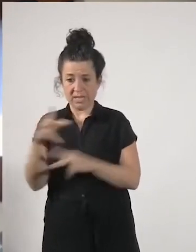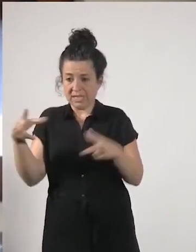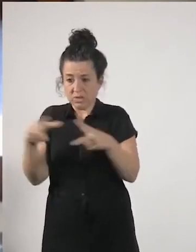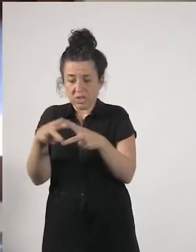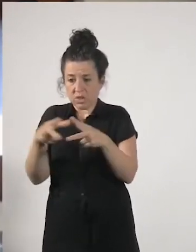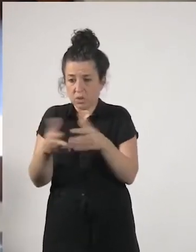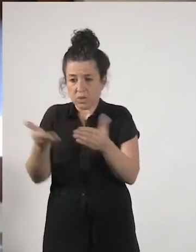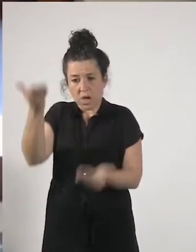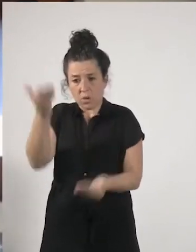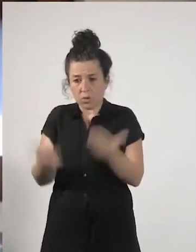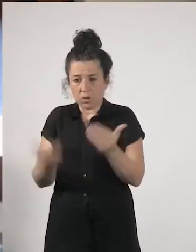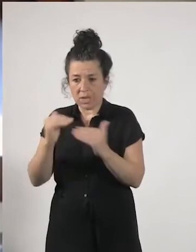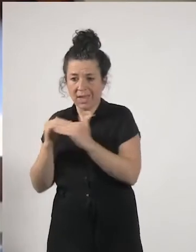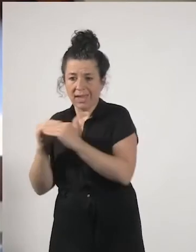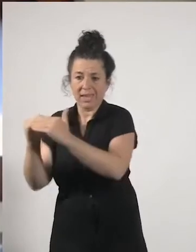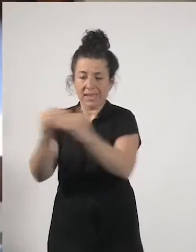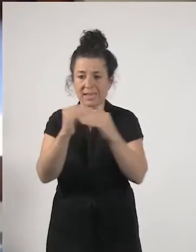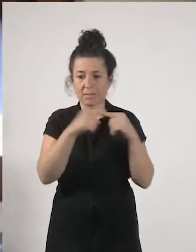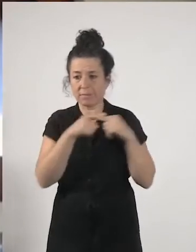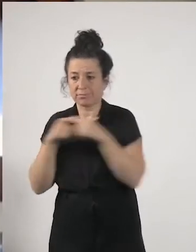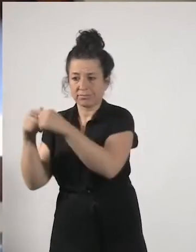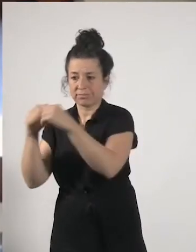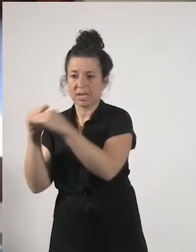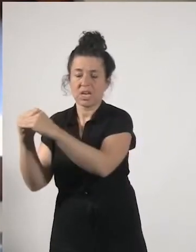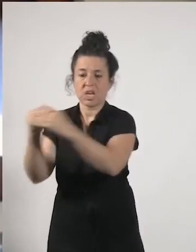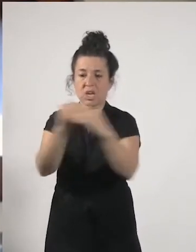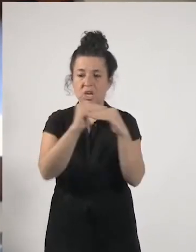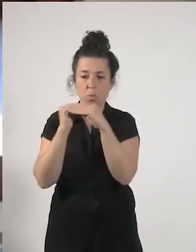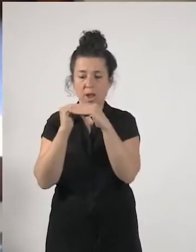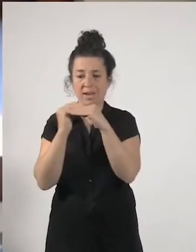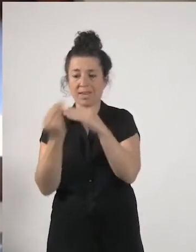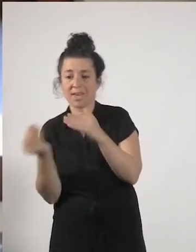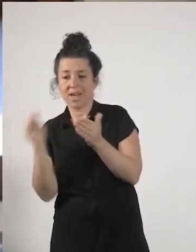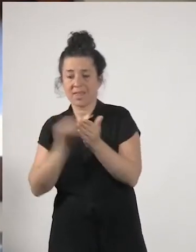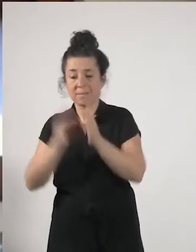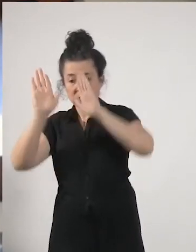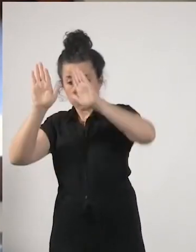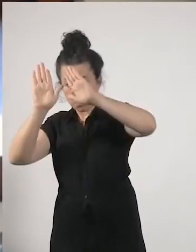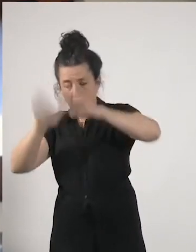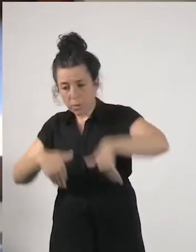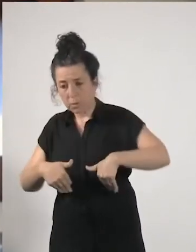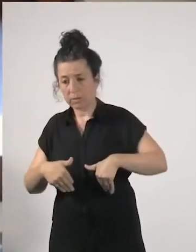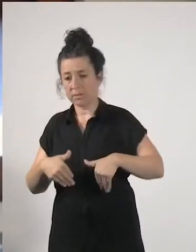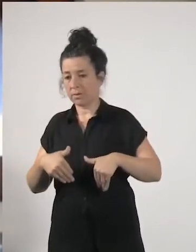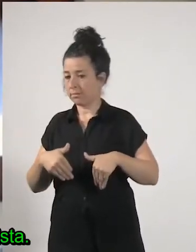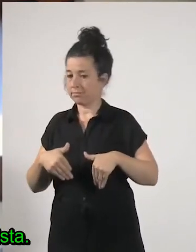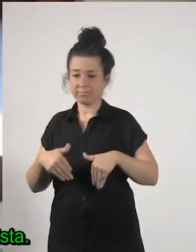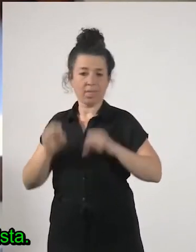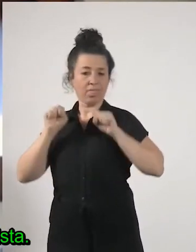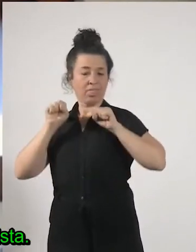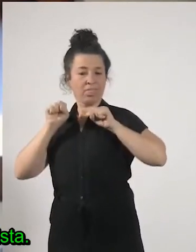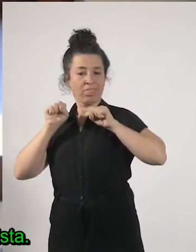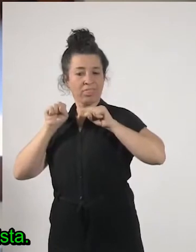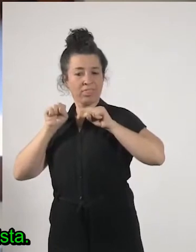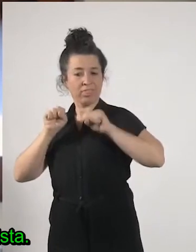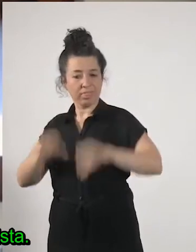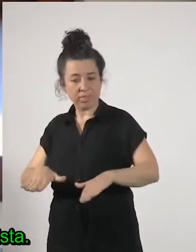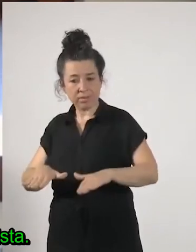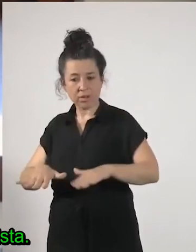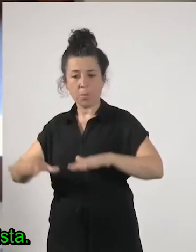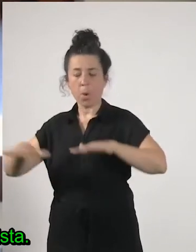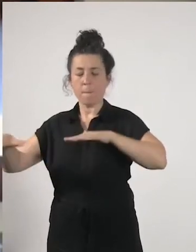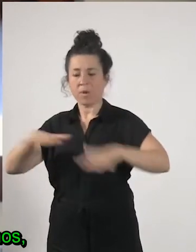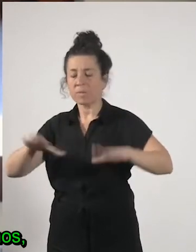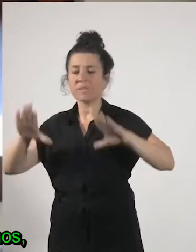equitativa y y además por último eh no renunciemos por favor que no se pare el movimiento